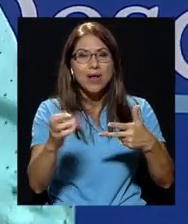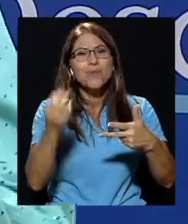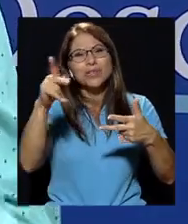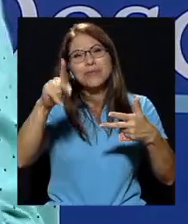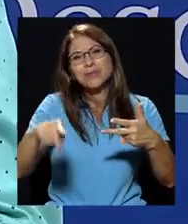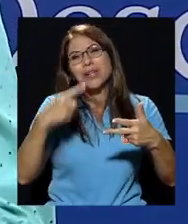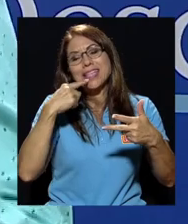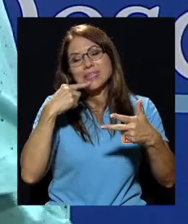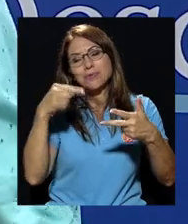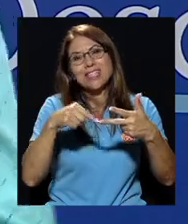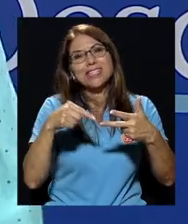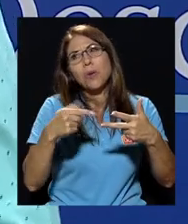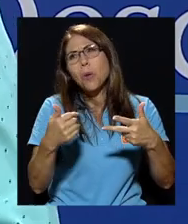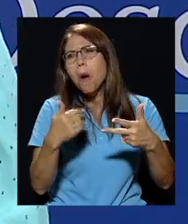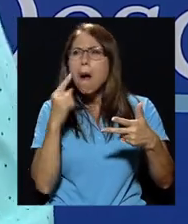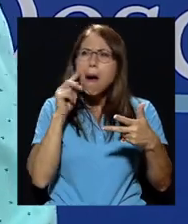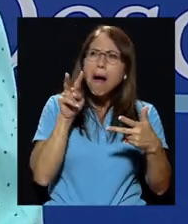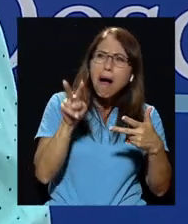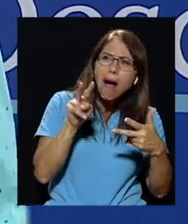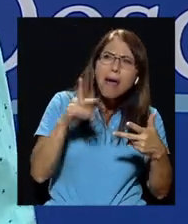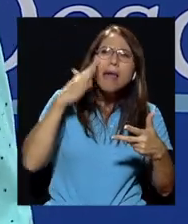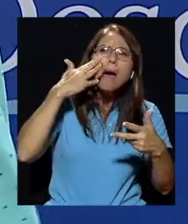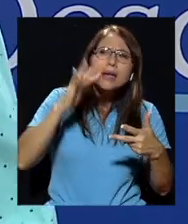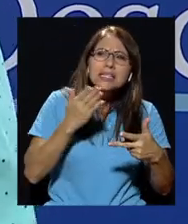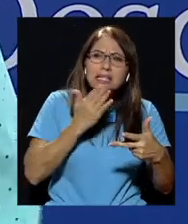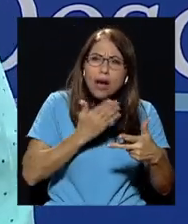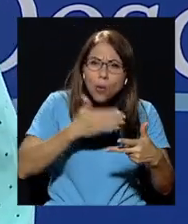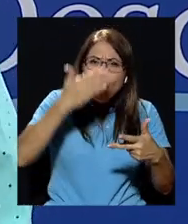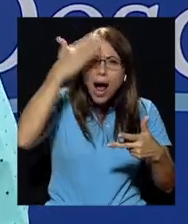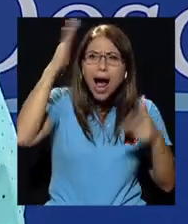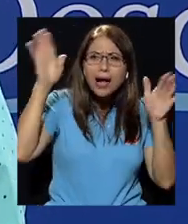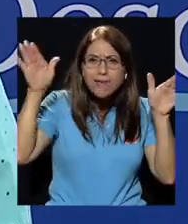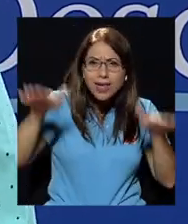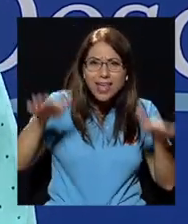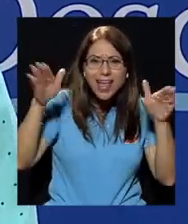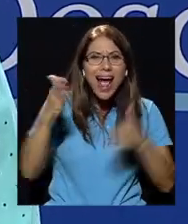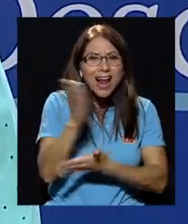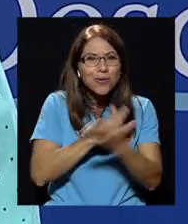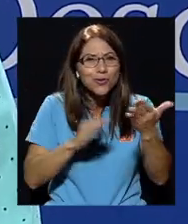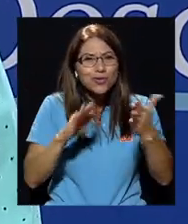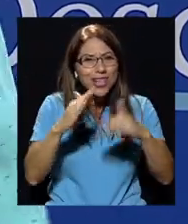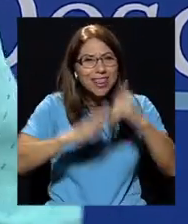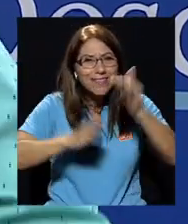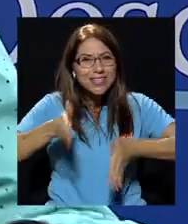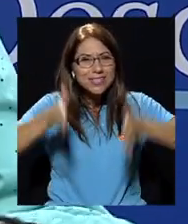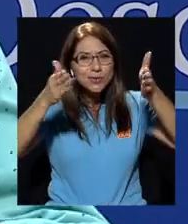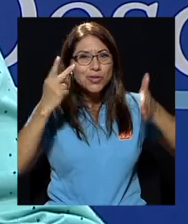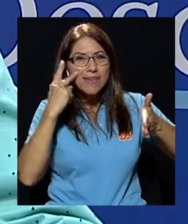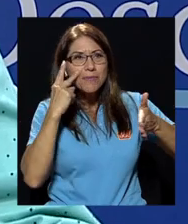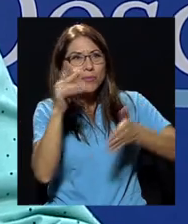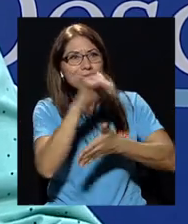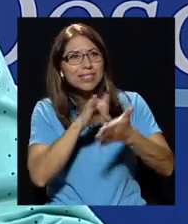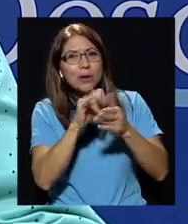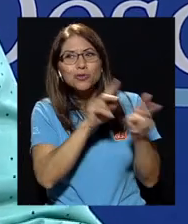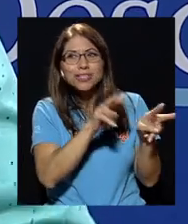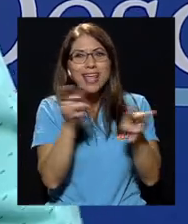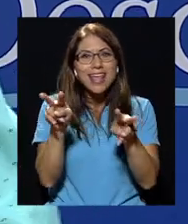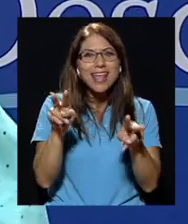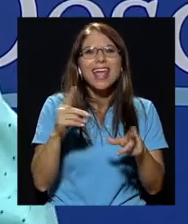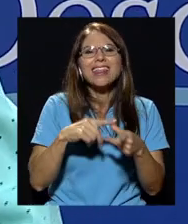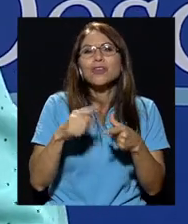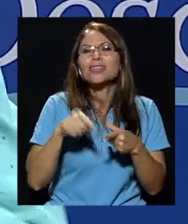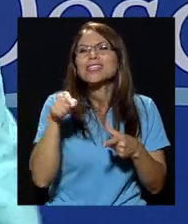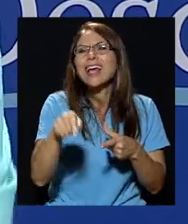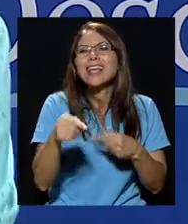común, tiene una apariencia como árabe. Son algunos edificios que uno ha visto aquí en San José. ¿Qué se puede encontrar entonces en